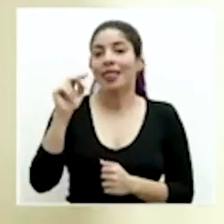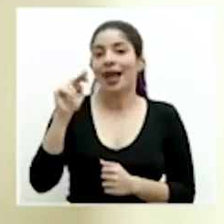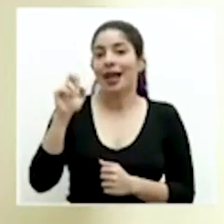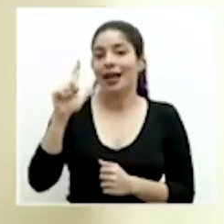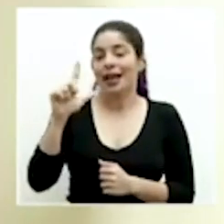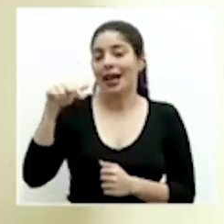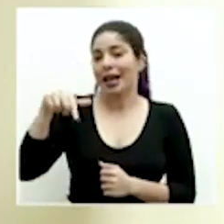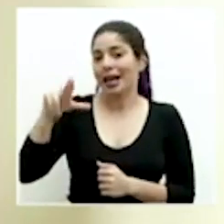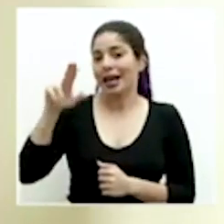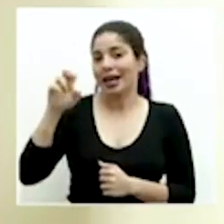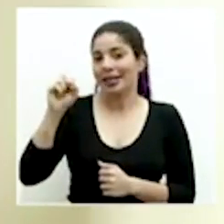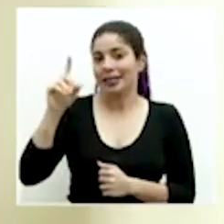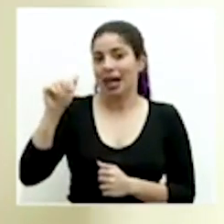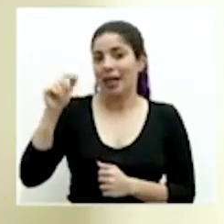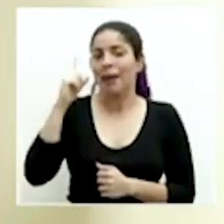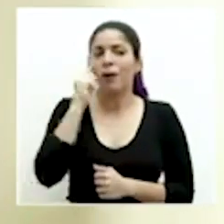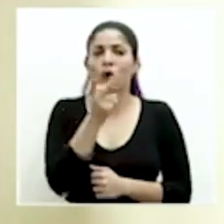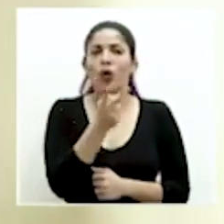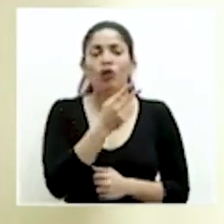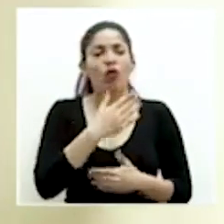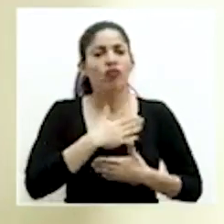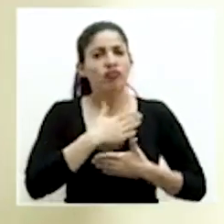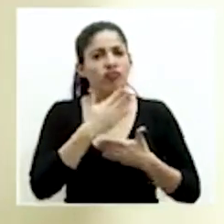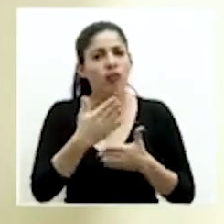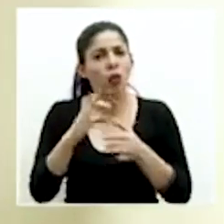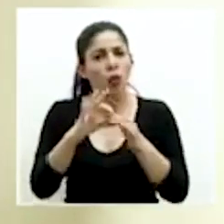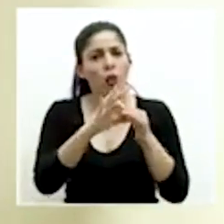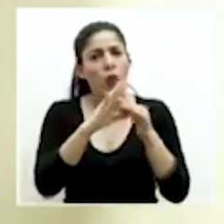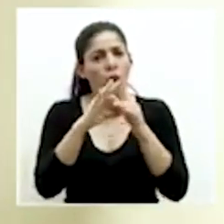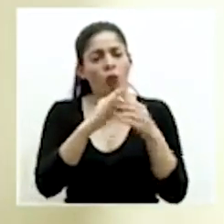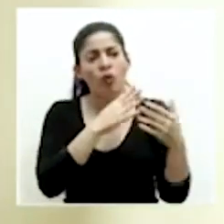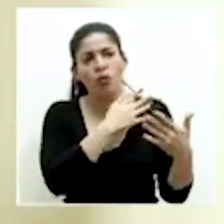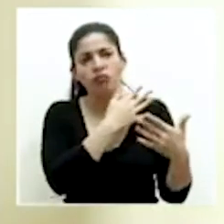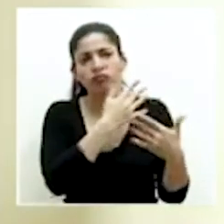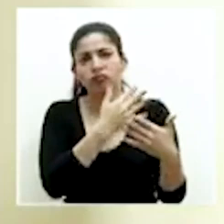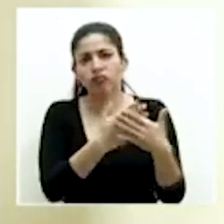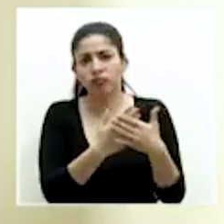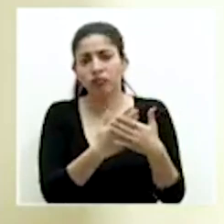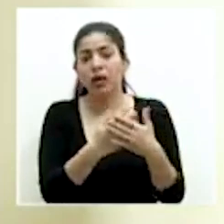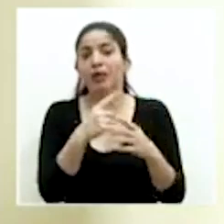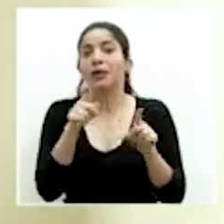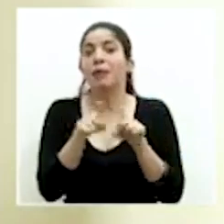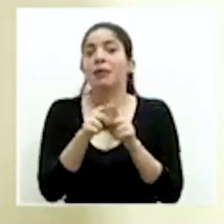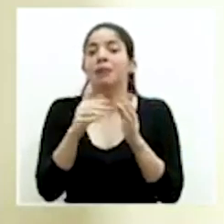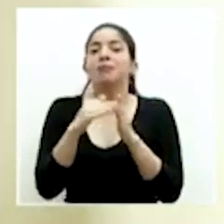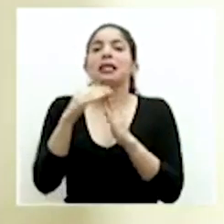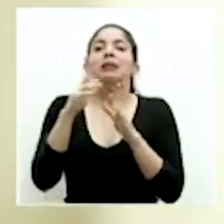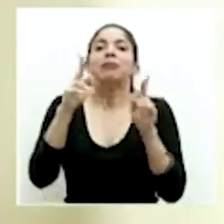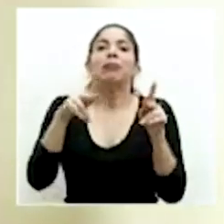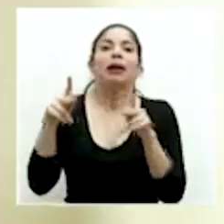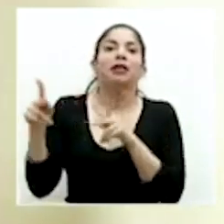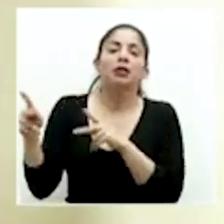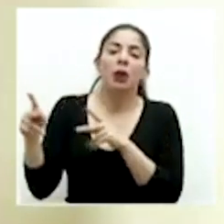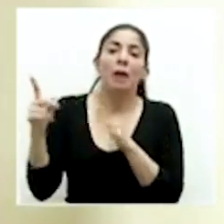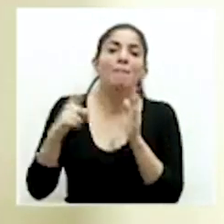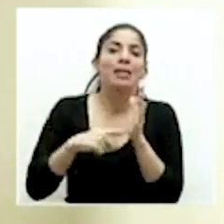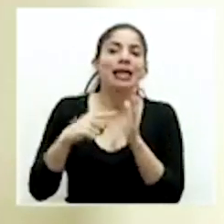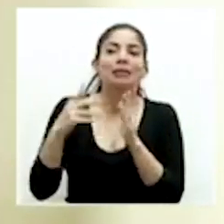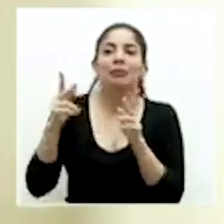por la disposición, la coordinación que hemos venido desarrollando y a las miles de personas que trabajan también